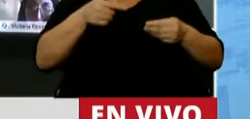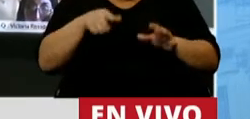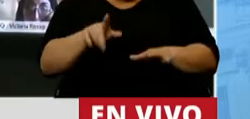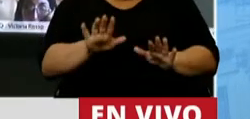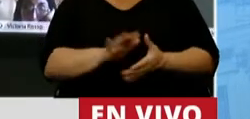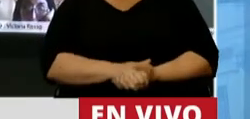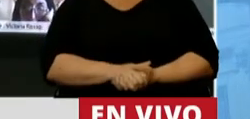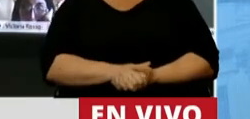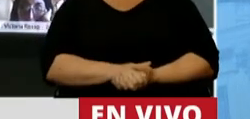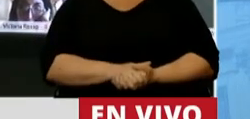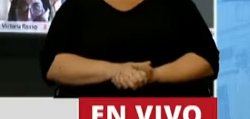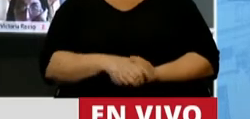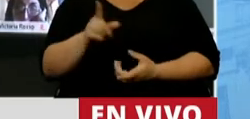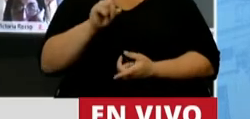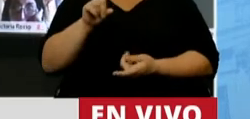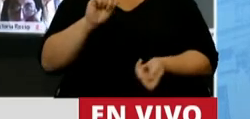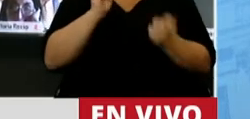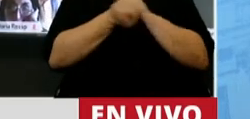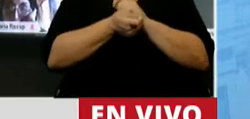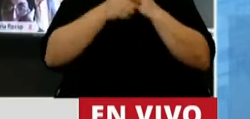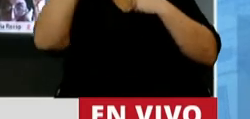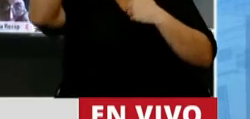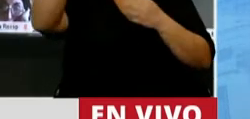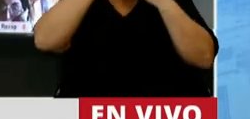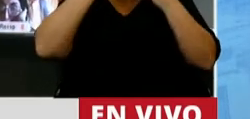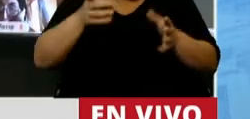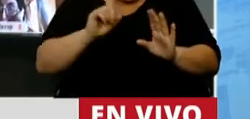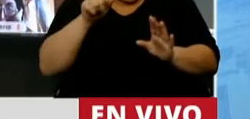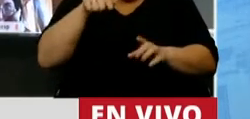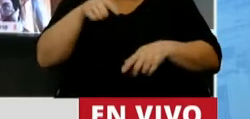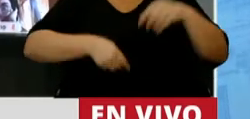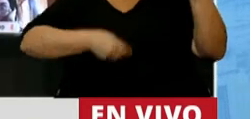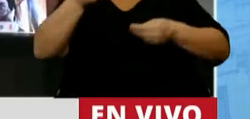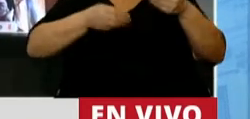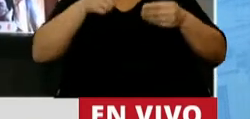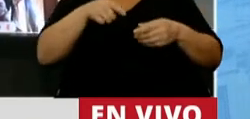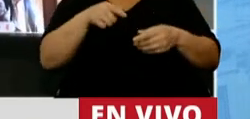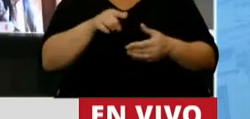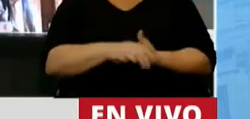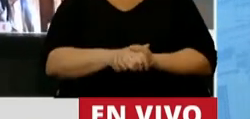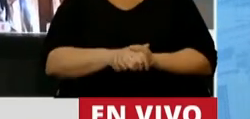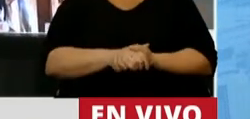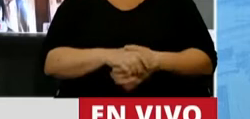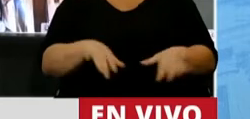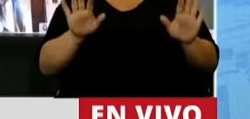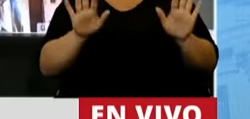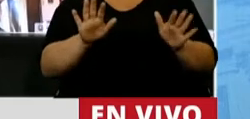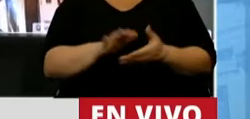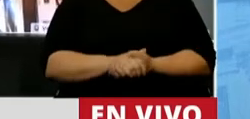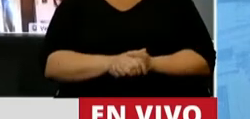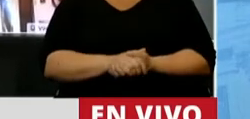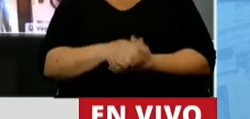no es un cambio de rumbo, este presupuesto en el mejor de los casos